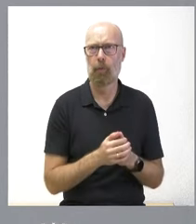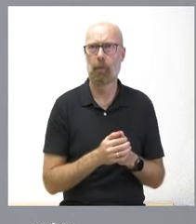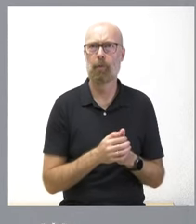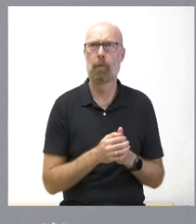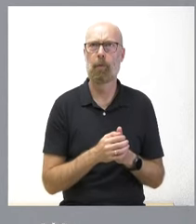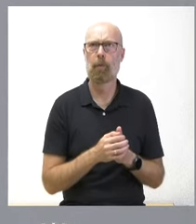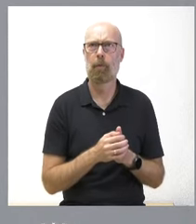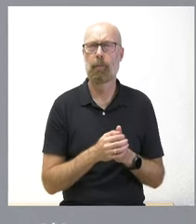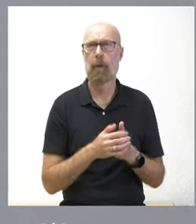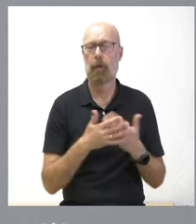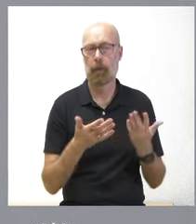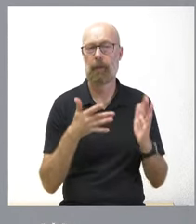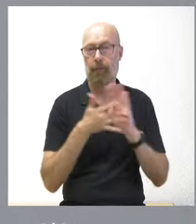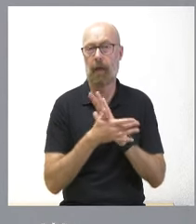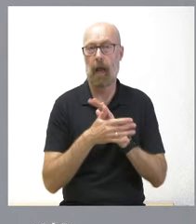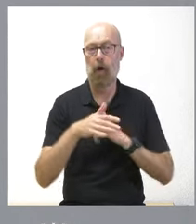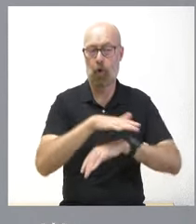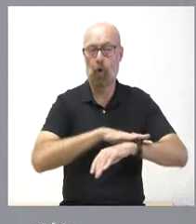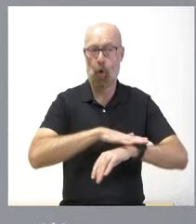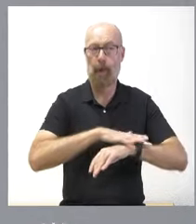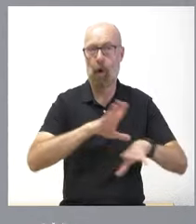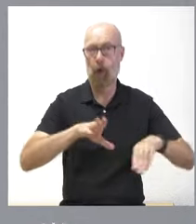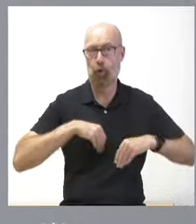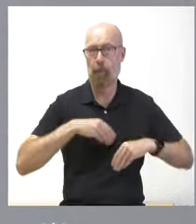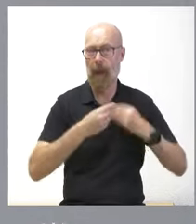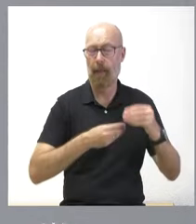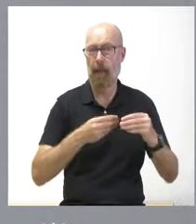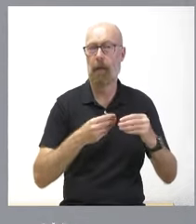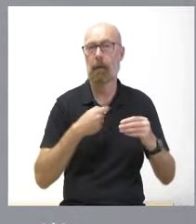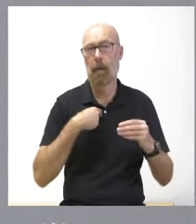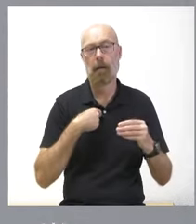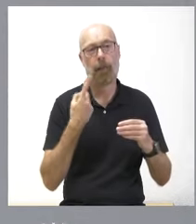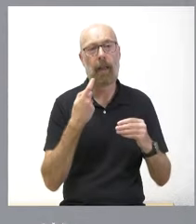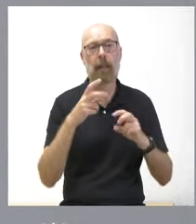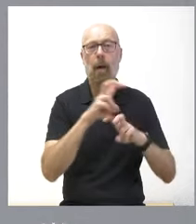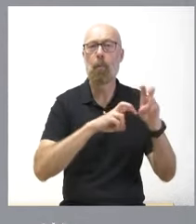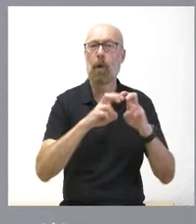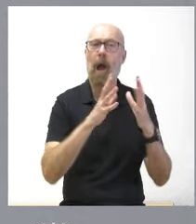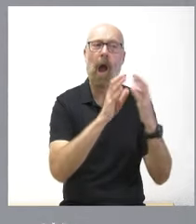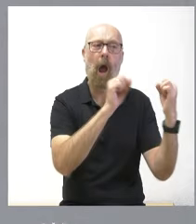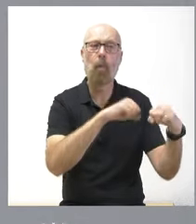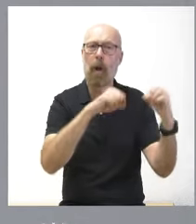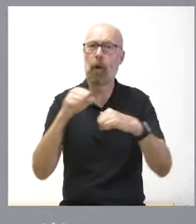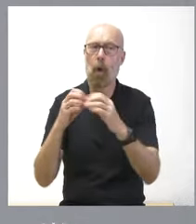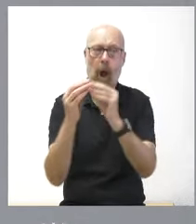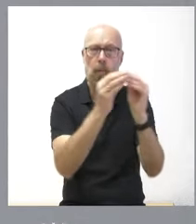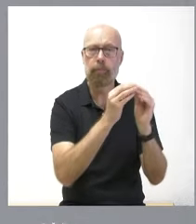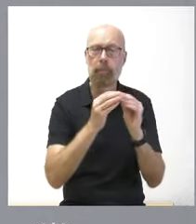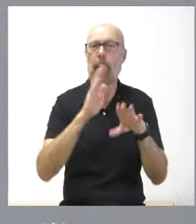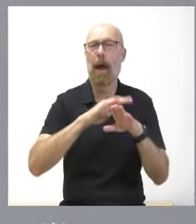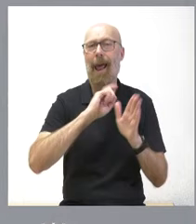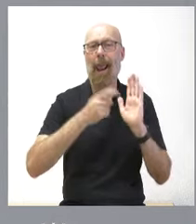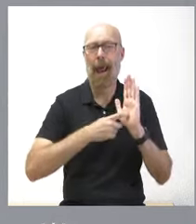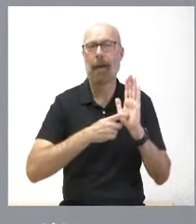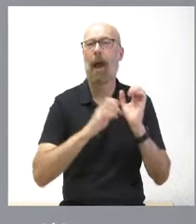al gobierno de Castilla y León y por tanto buscaremos el máximo acuerdo y el máximo consenso para que una ley de estas características se